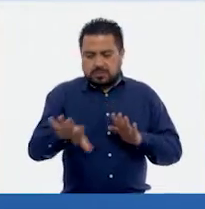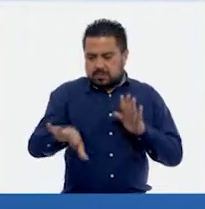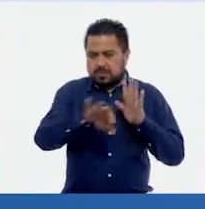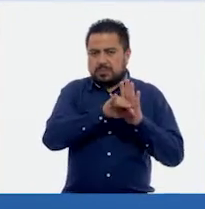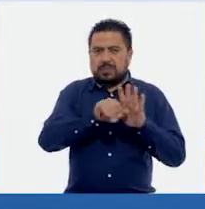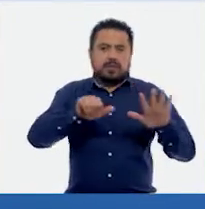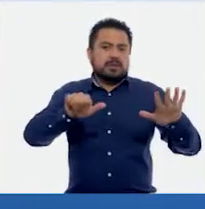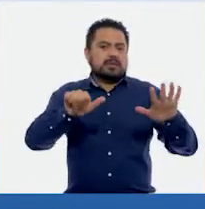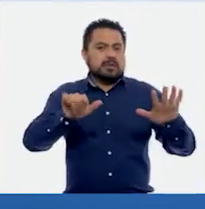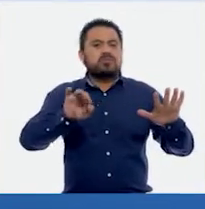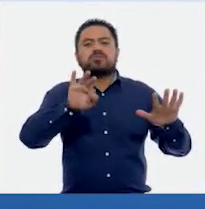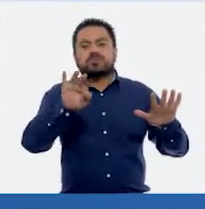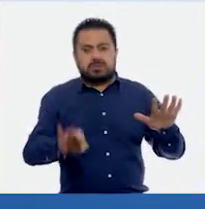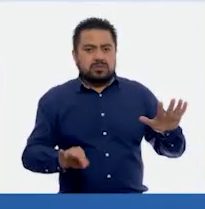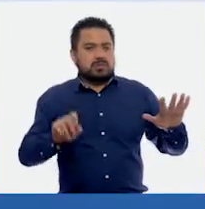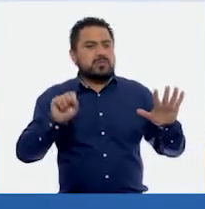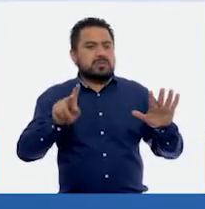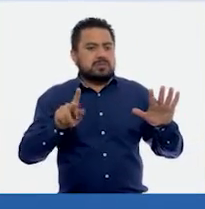el 16%.